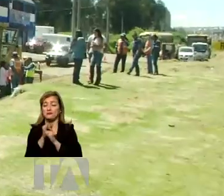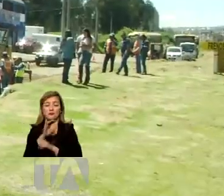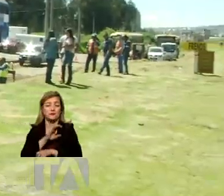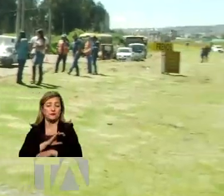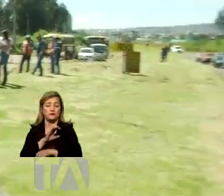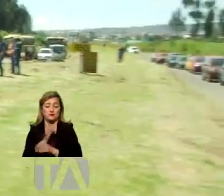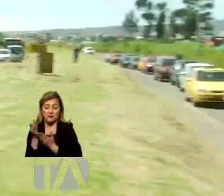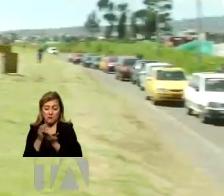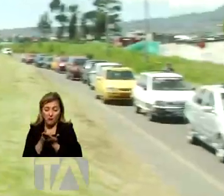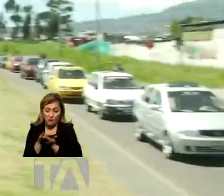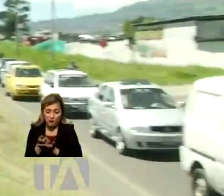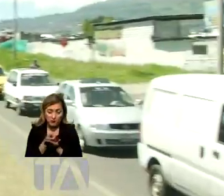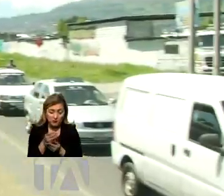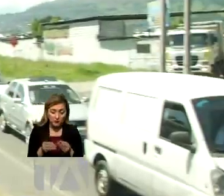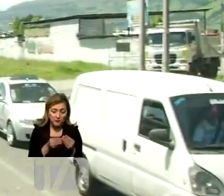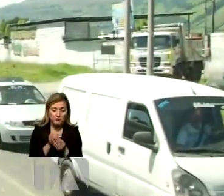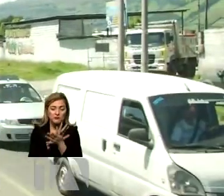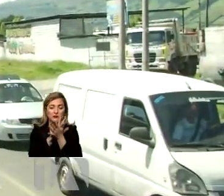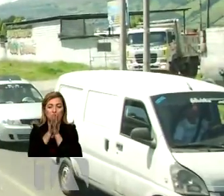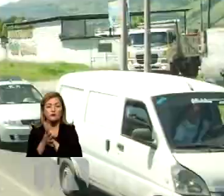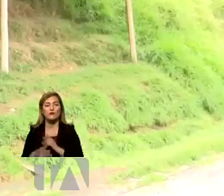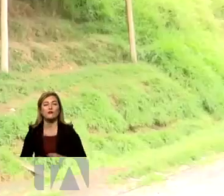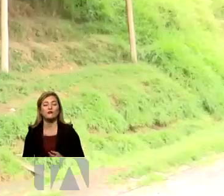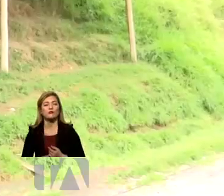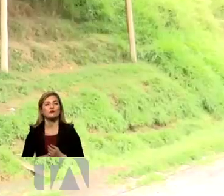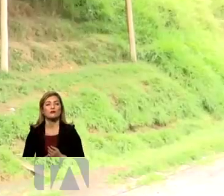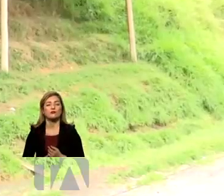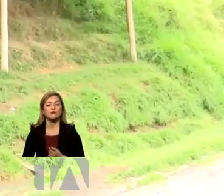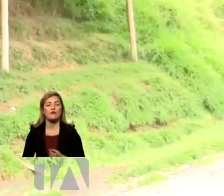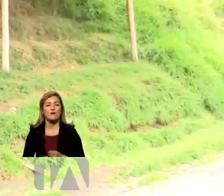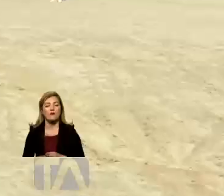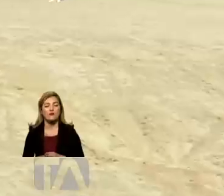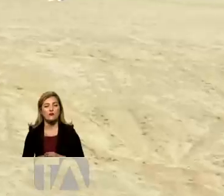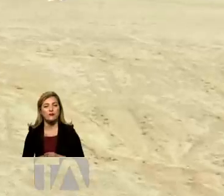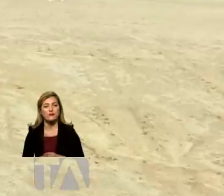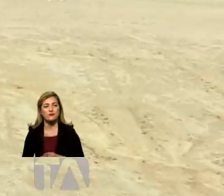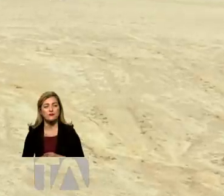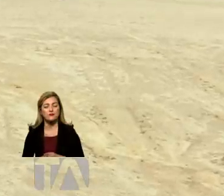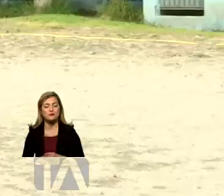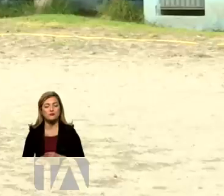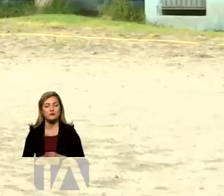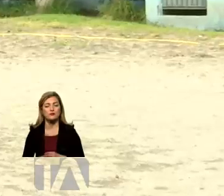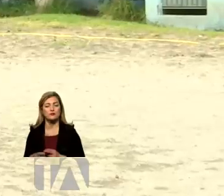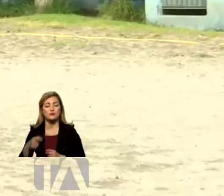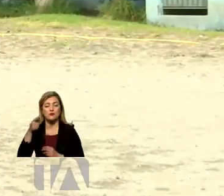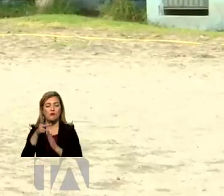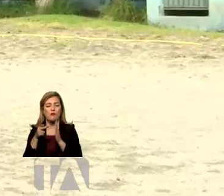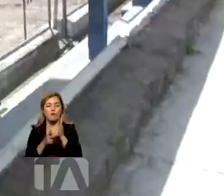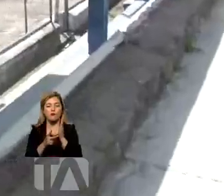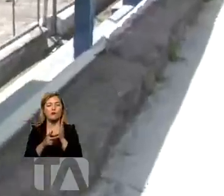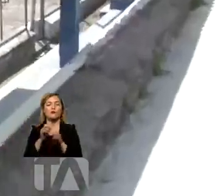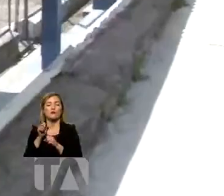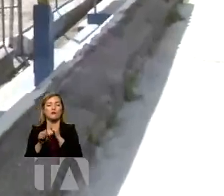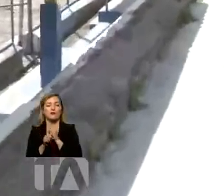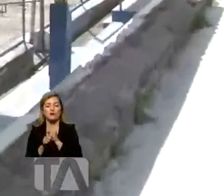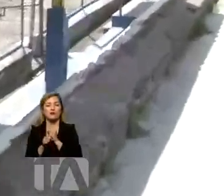municipales que no lograron invertir el dinero que se les otorgó para la ejecución de obras, las mismas que tendrán que ser reprogramadas y llevarán de